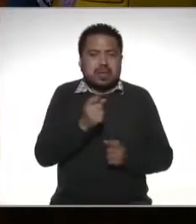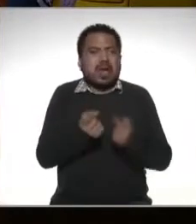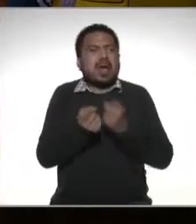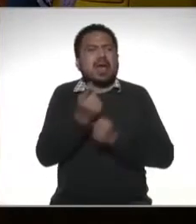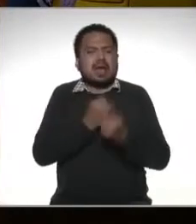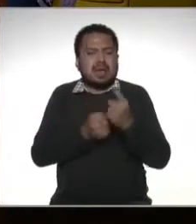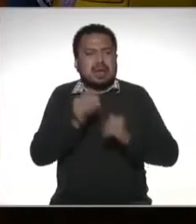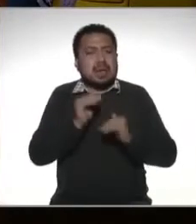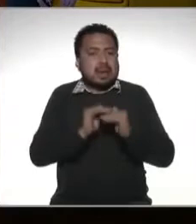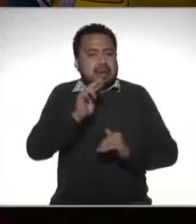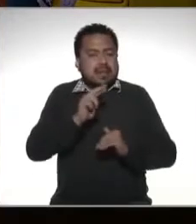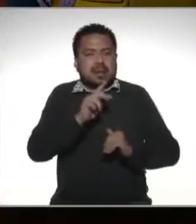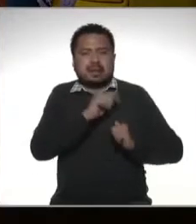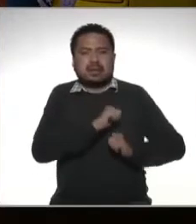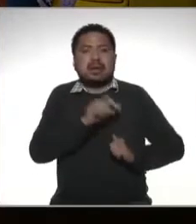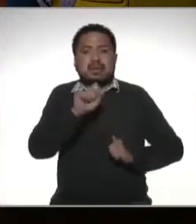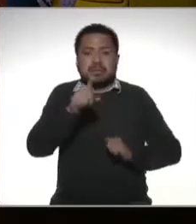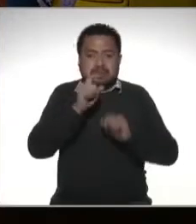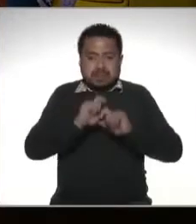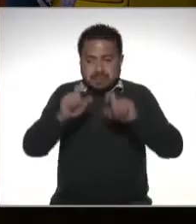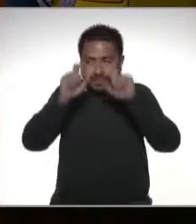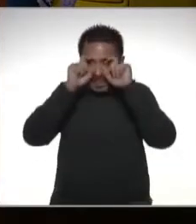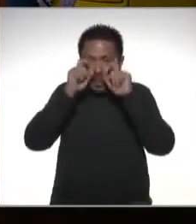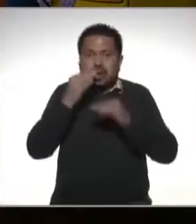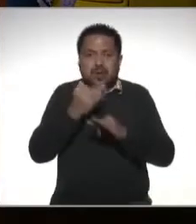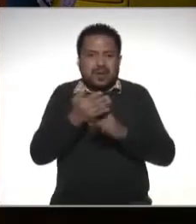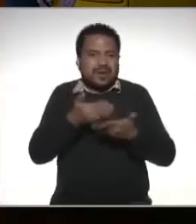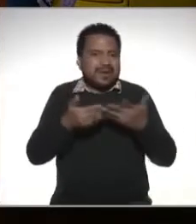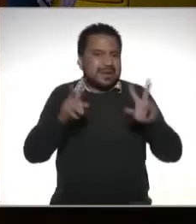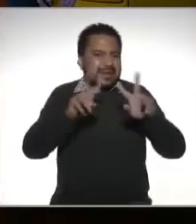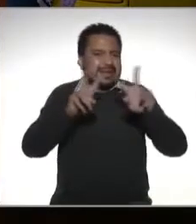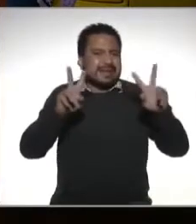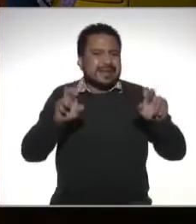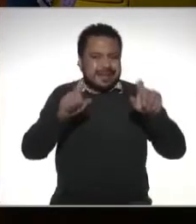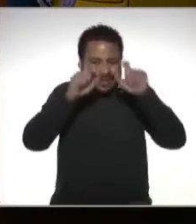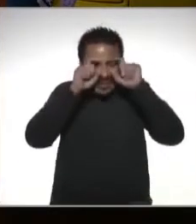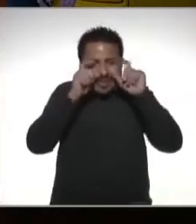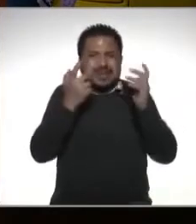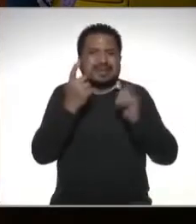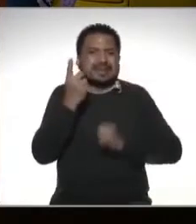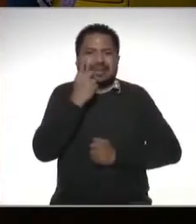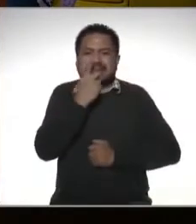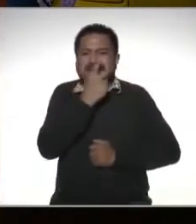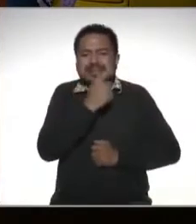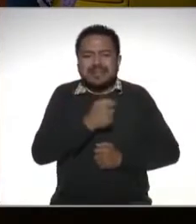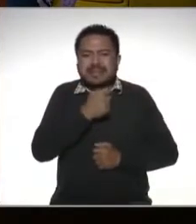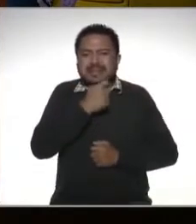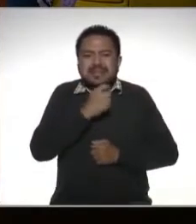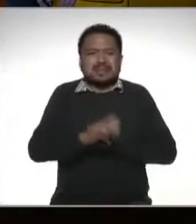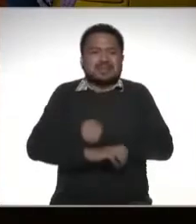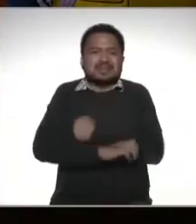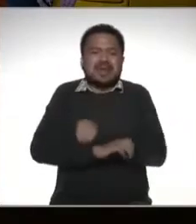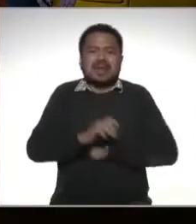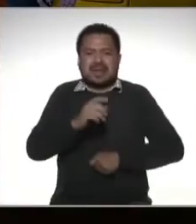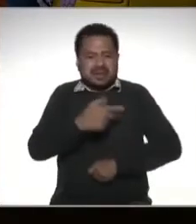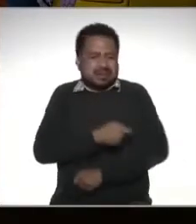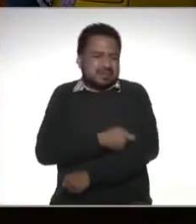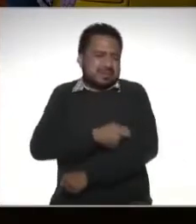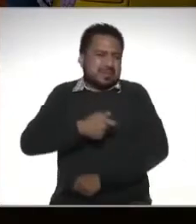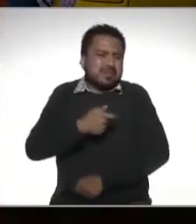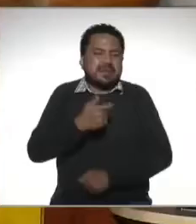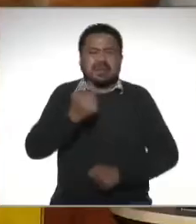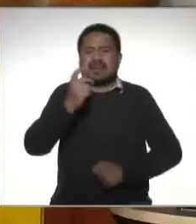alguno pero son los de malos los lentes hoy día ya el tema de los lentes las prótesis los estudios de laboratorio